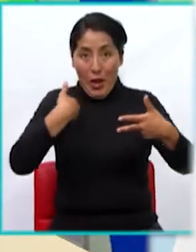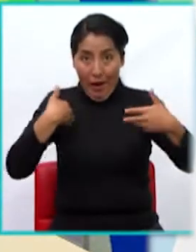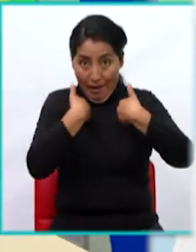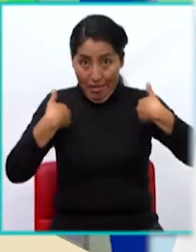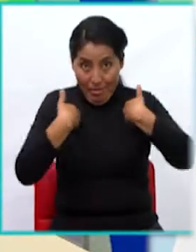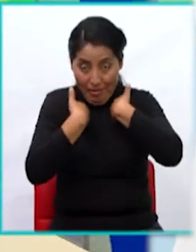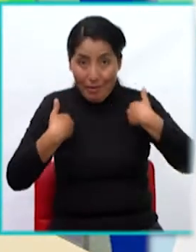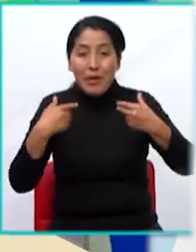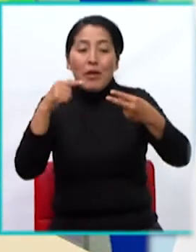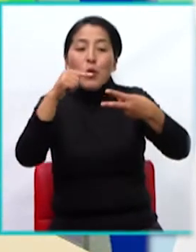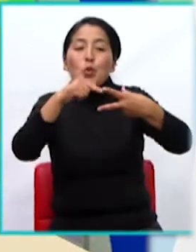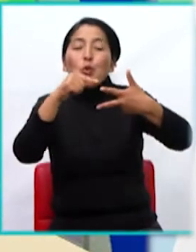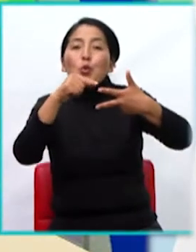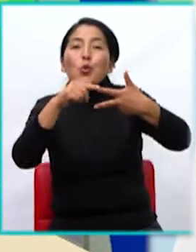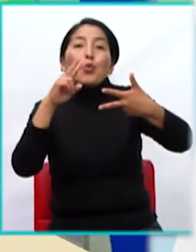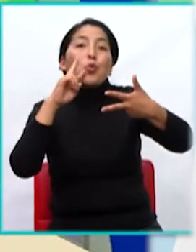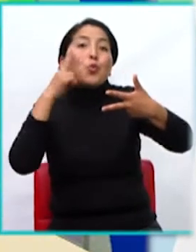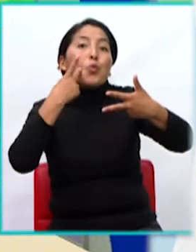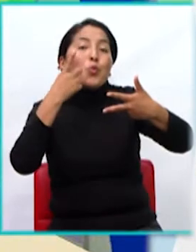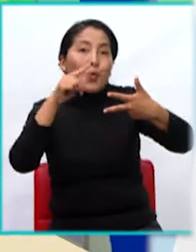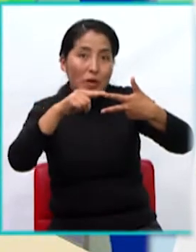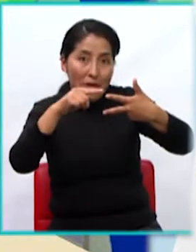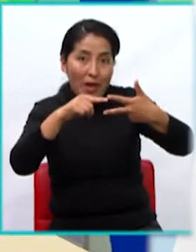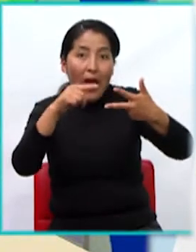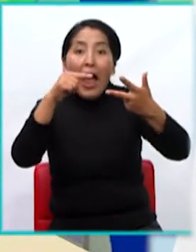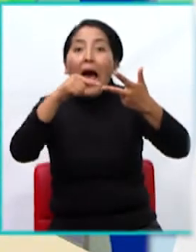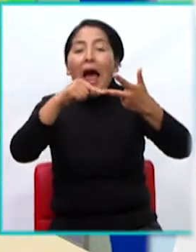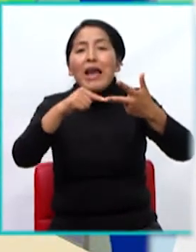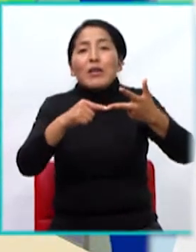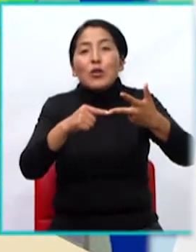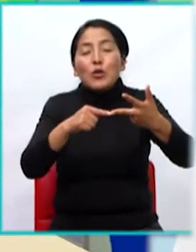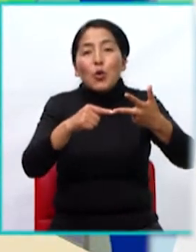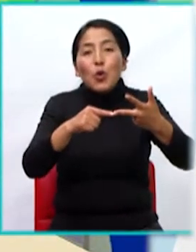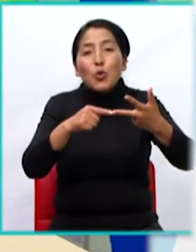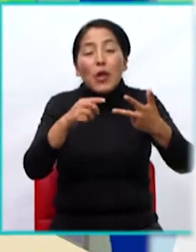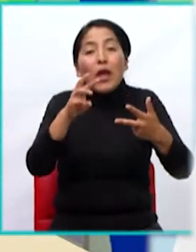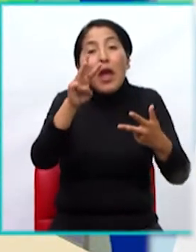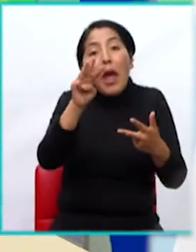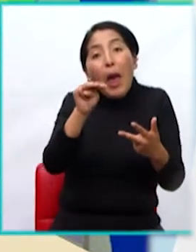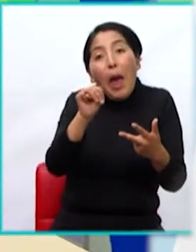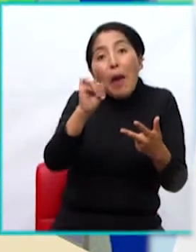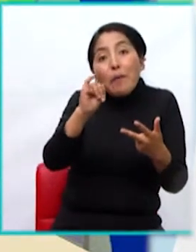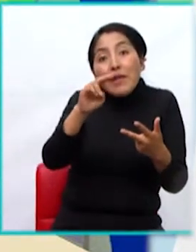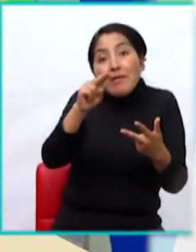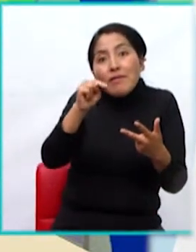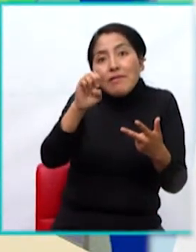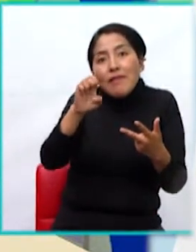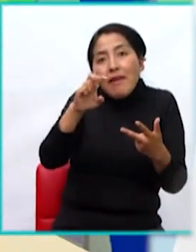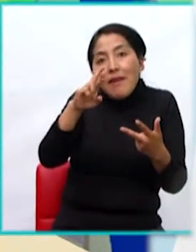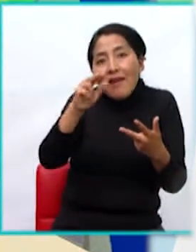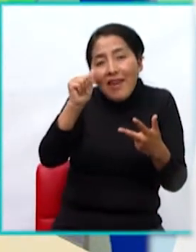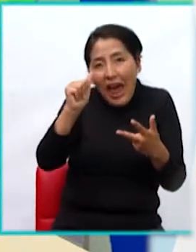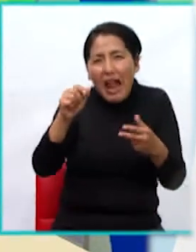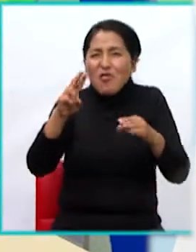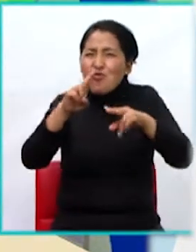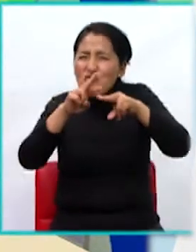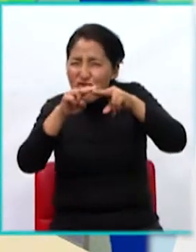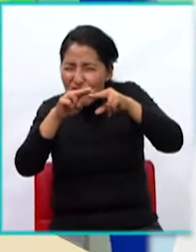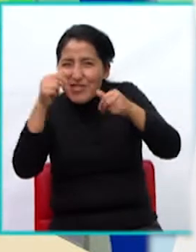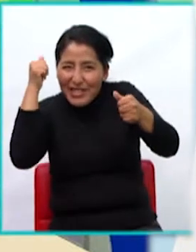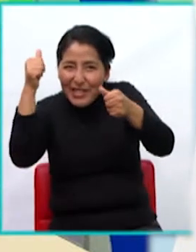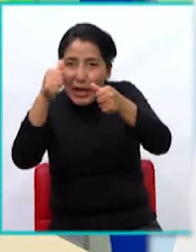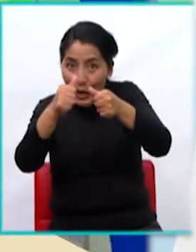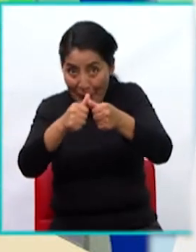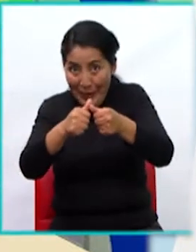los de origen vegetal y también los de origen mineral. Muy bien, ¿se acuerdan también qué es lo que